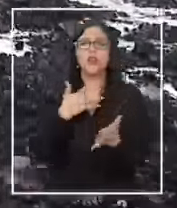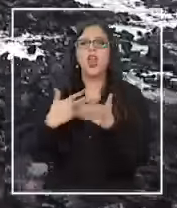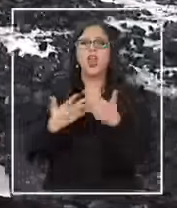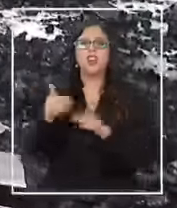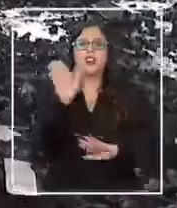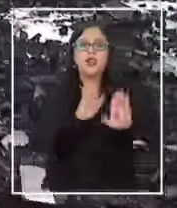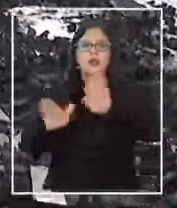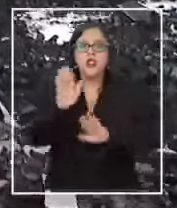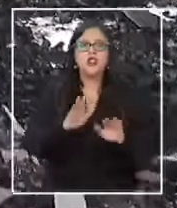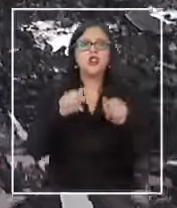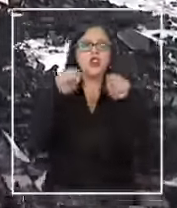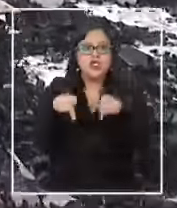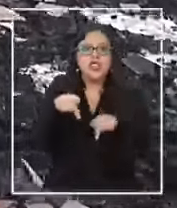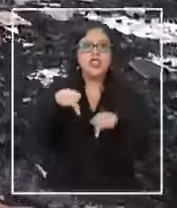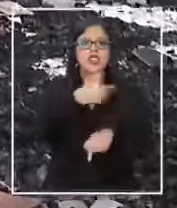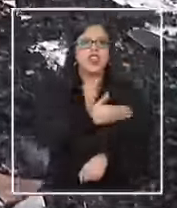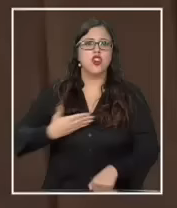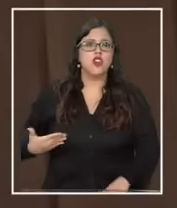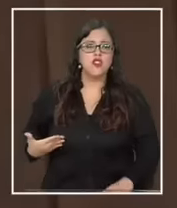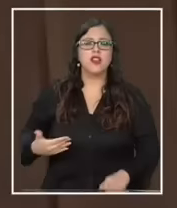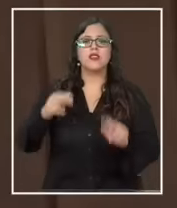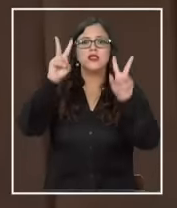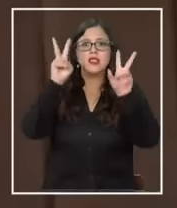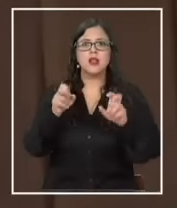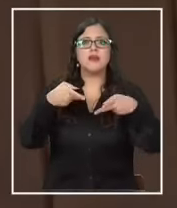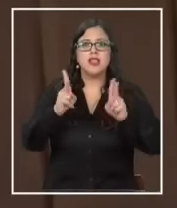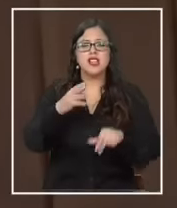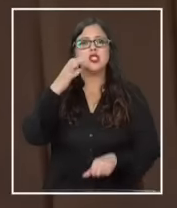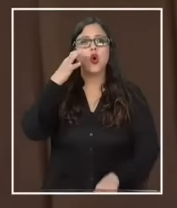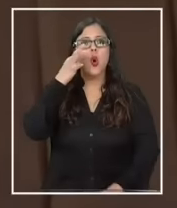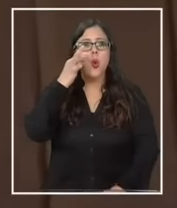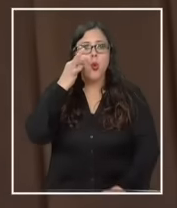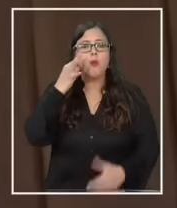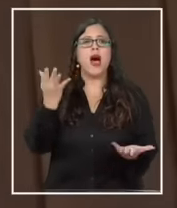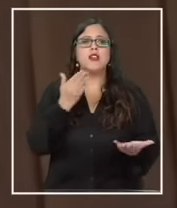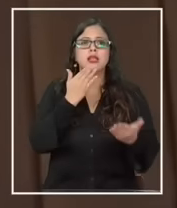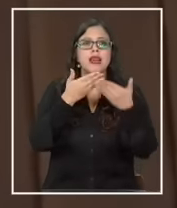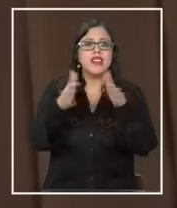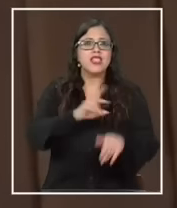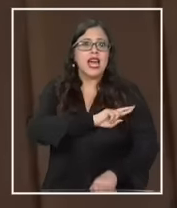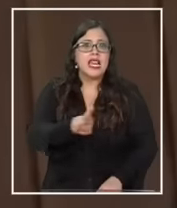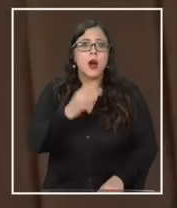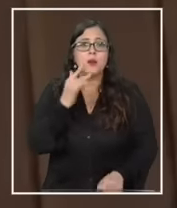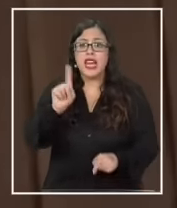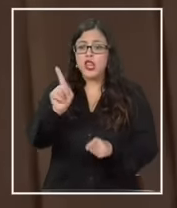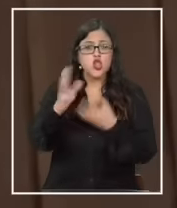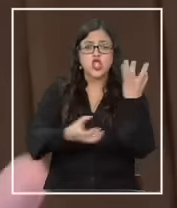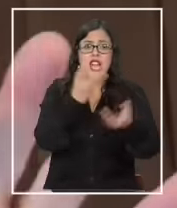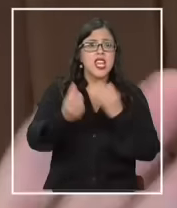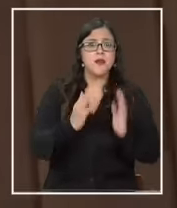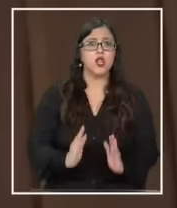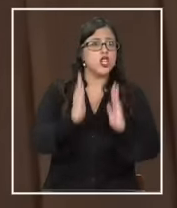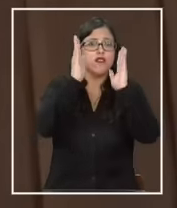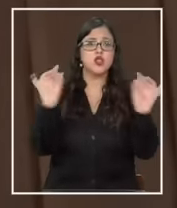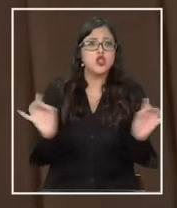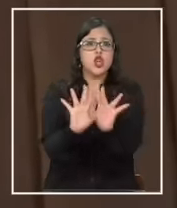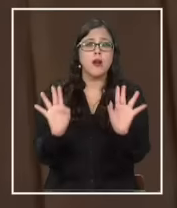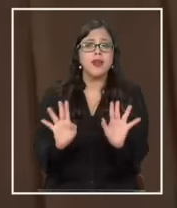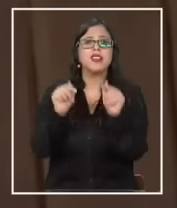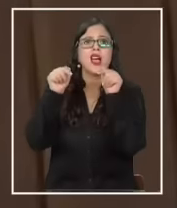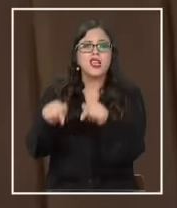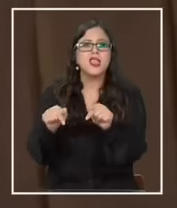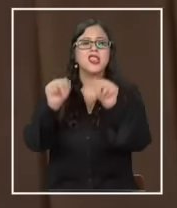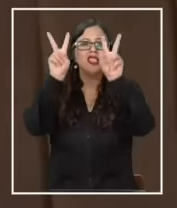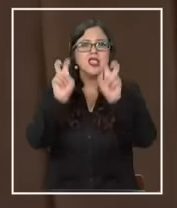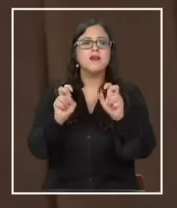la protección de este gobierno respecto del derecho humano de libertad religiosa? Porque no se están quemando edificios nada más. Son